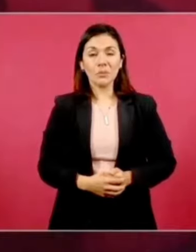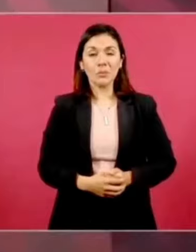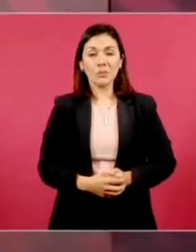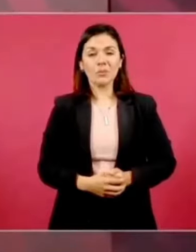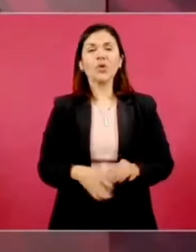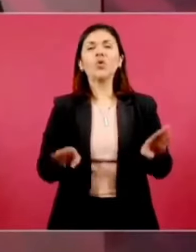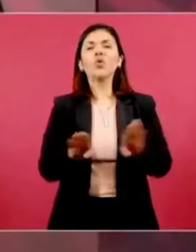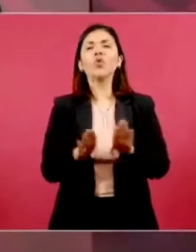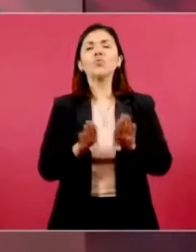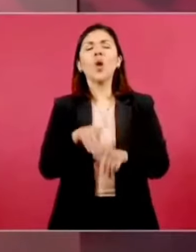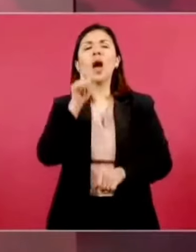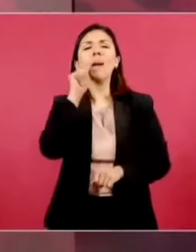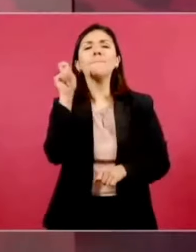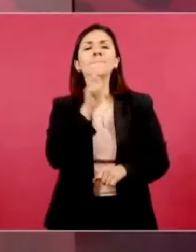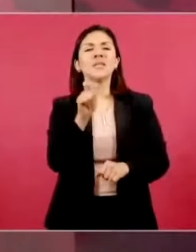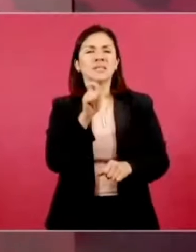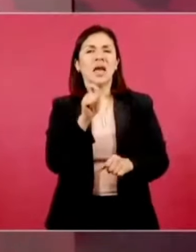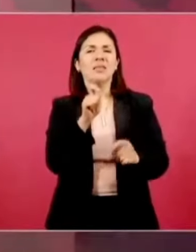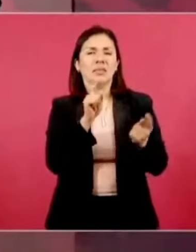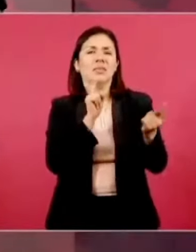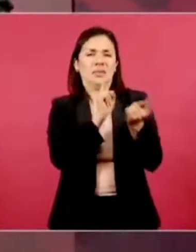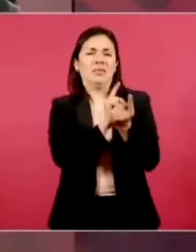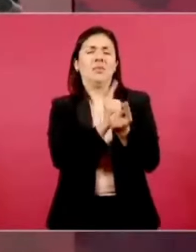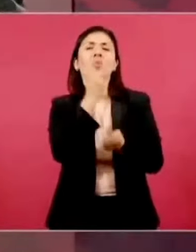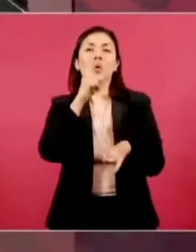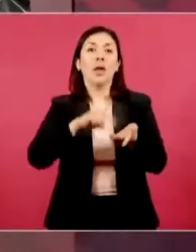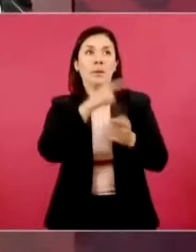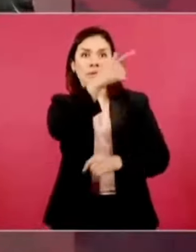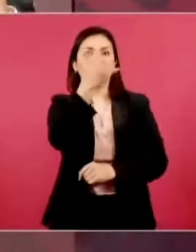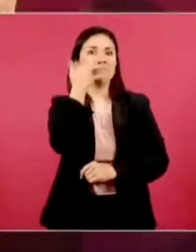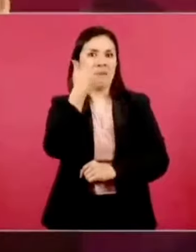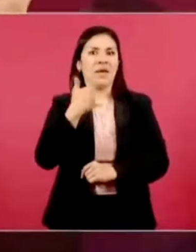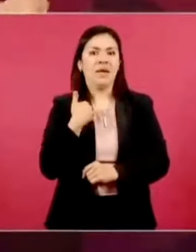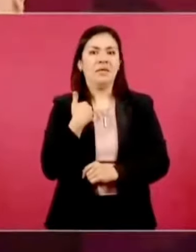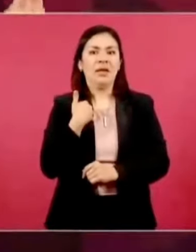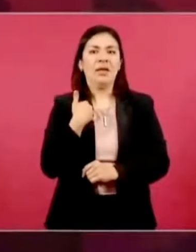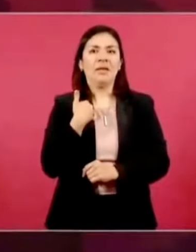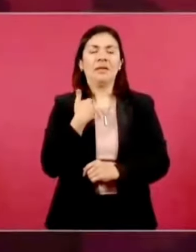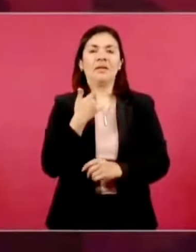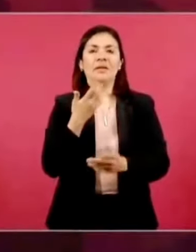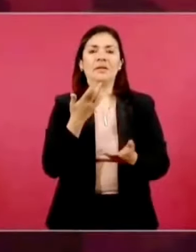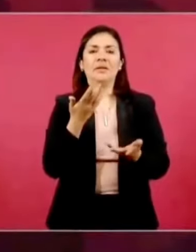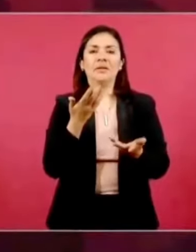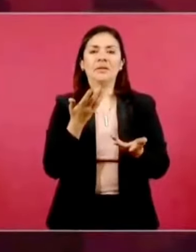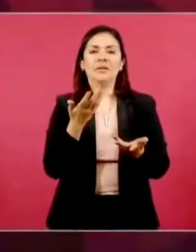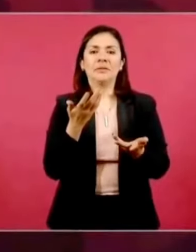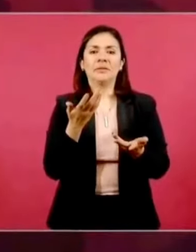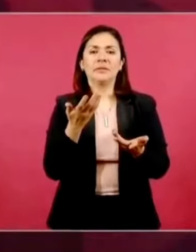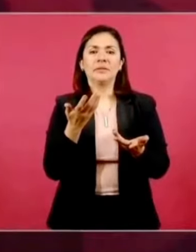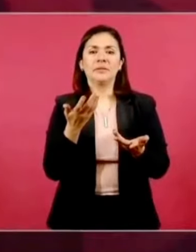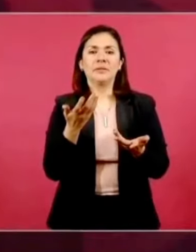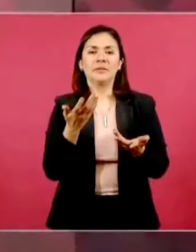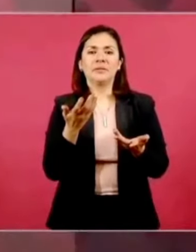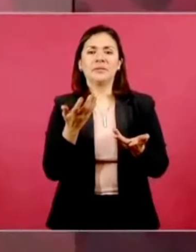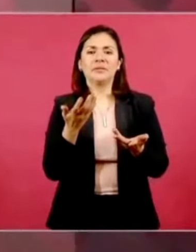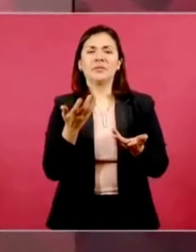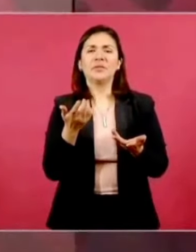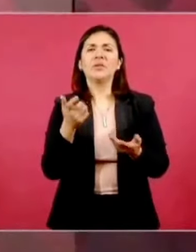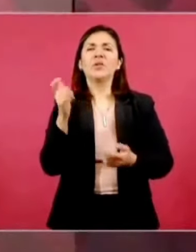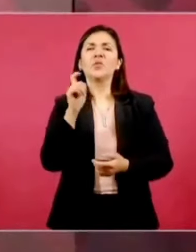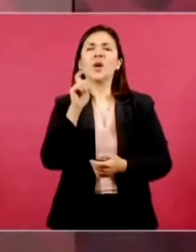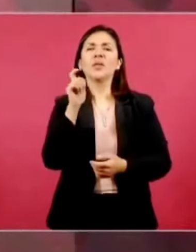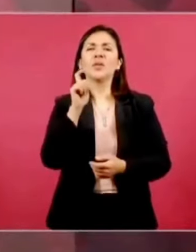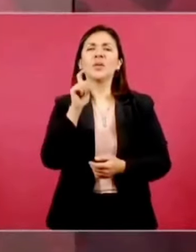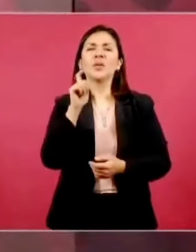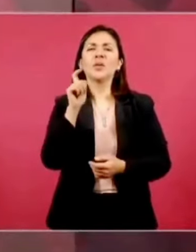de amistad. Una vez me habló y era cuando querían que